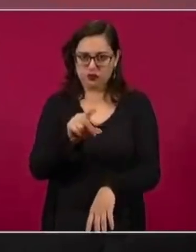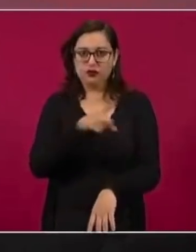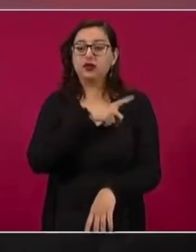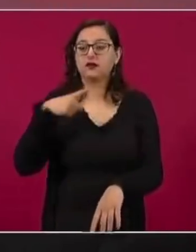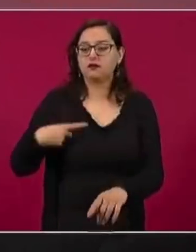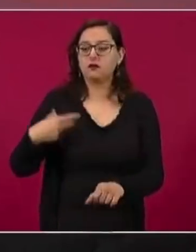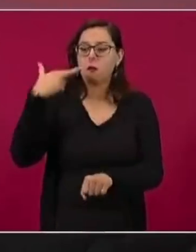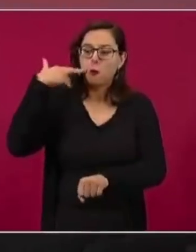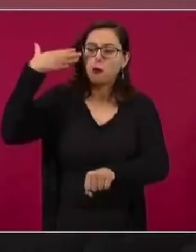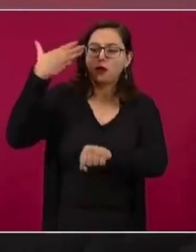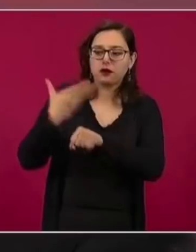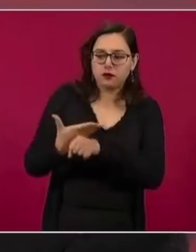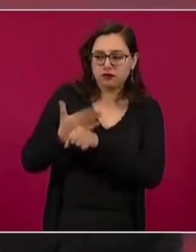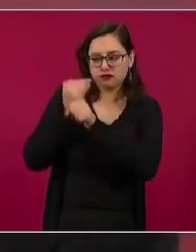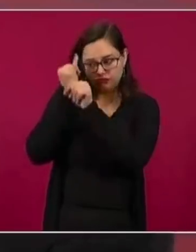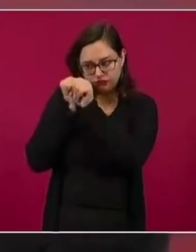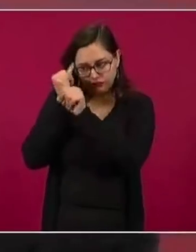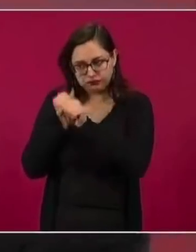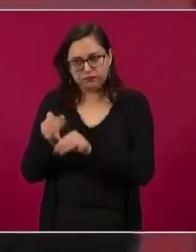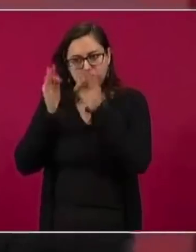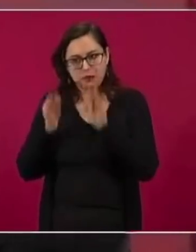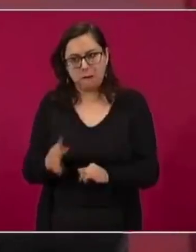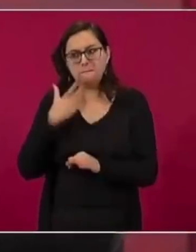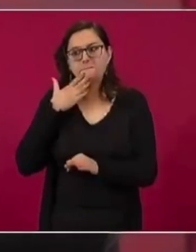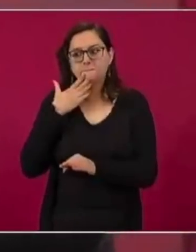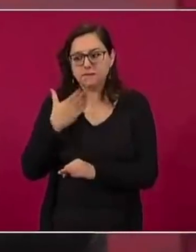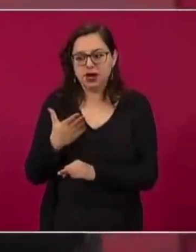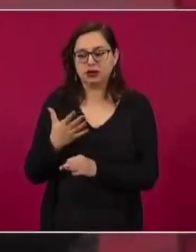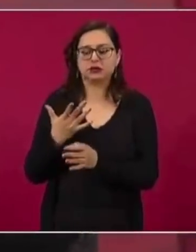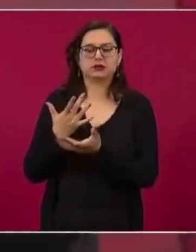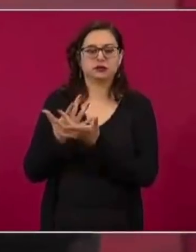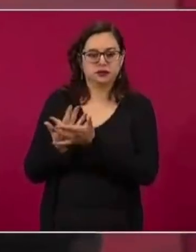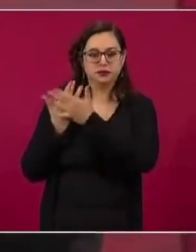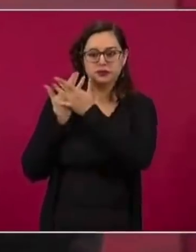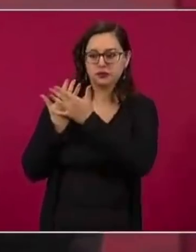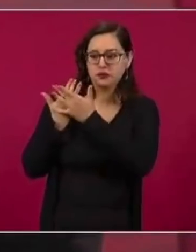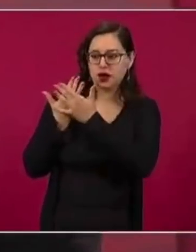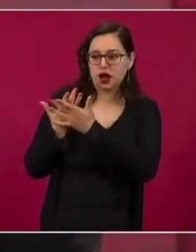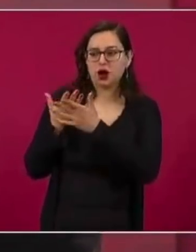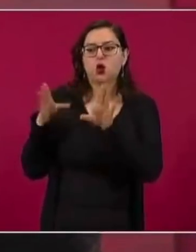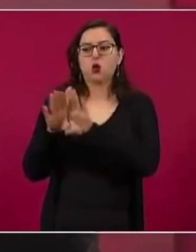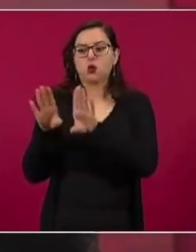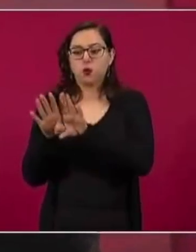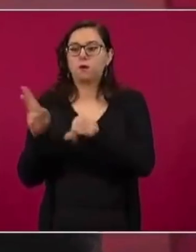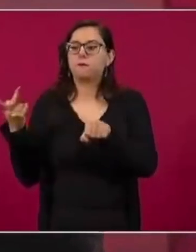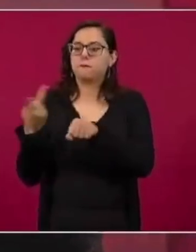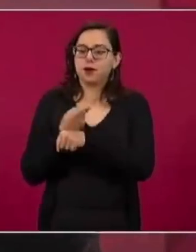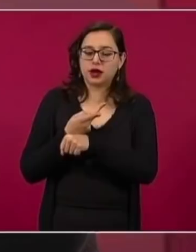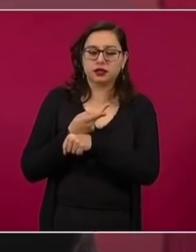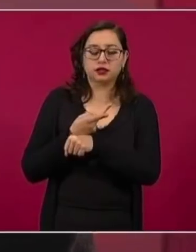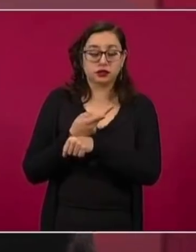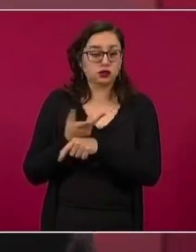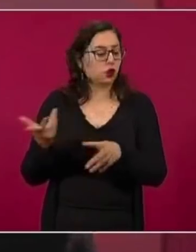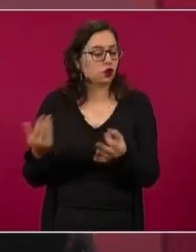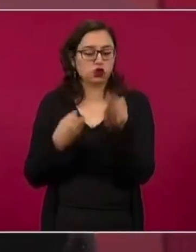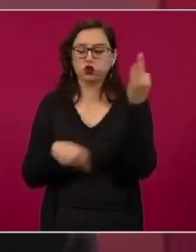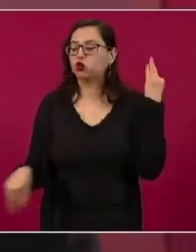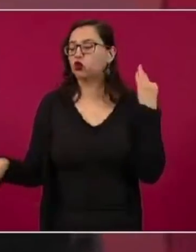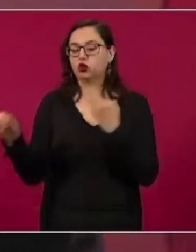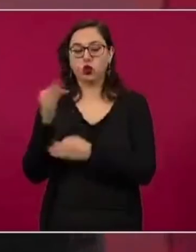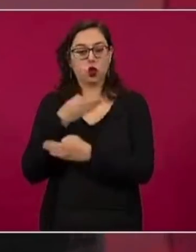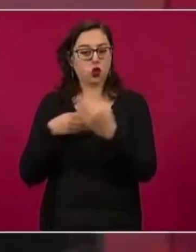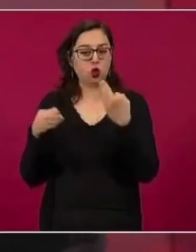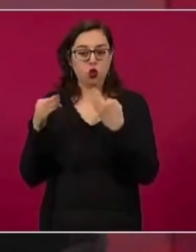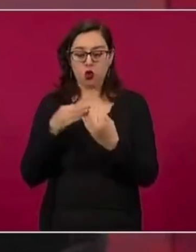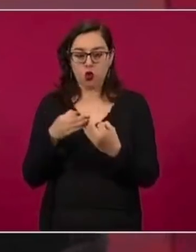ver quiénes estaban informados, no dejar de